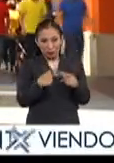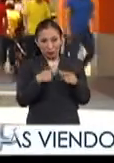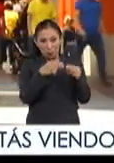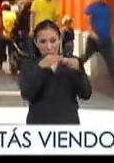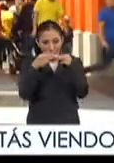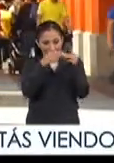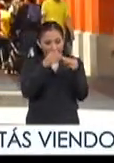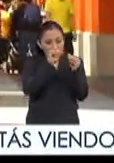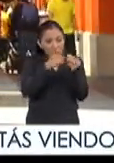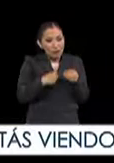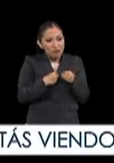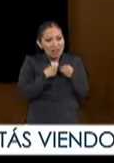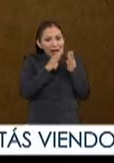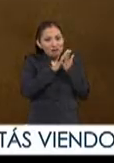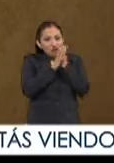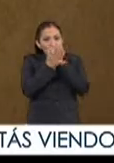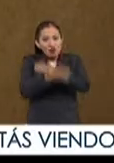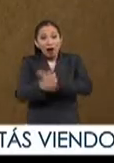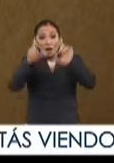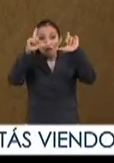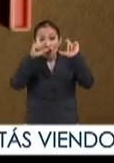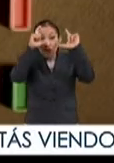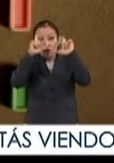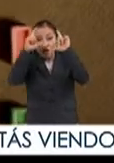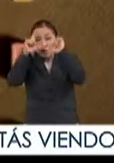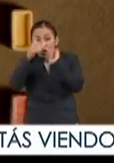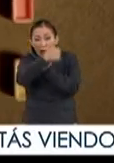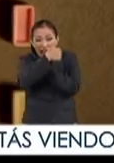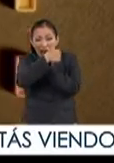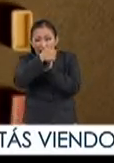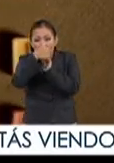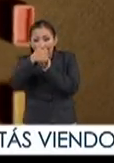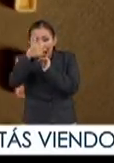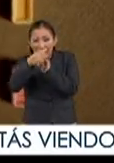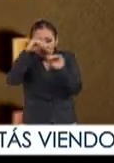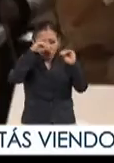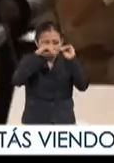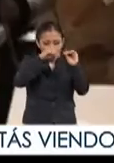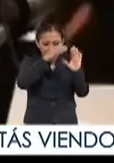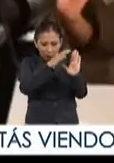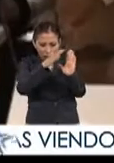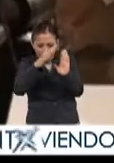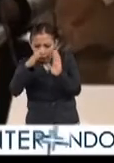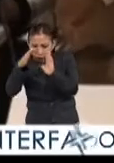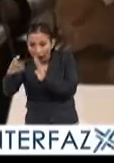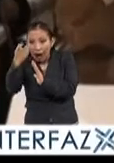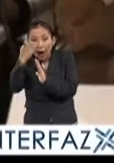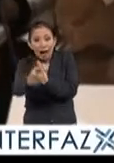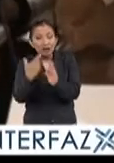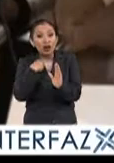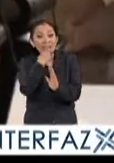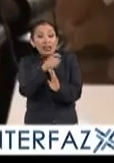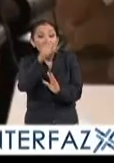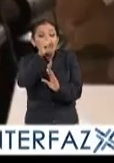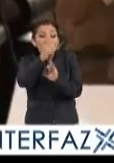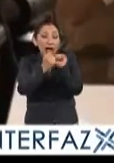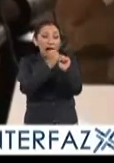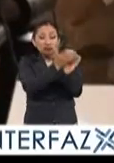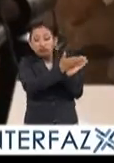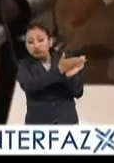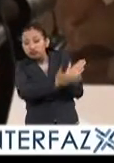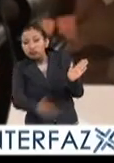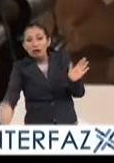muñecos pues cobran vida fotograma a fotograma animar lo inanimable continúa siendo 120 años después